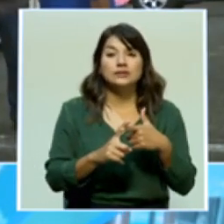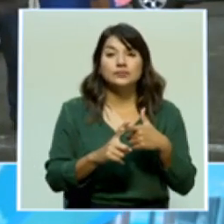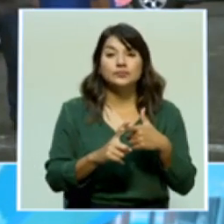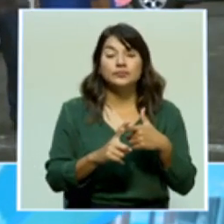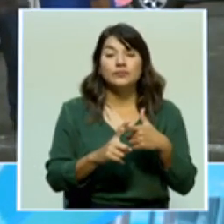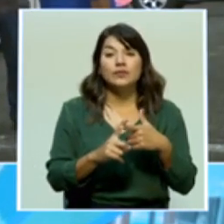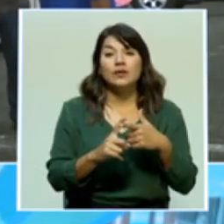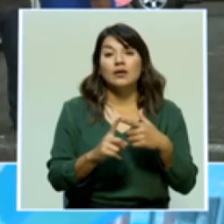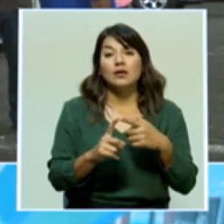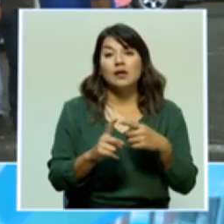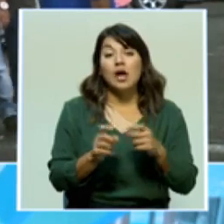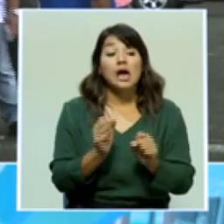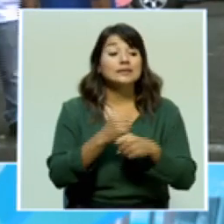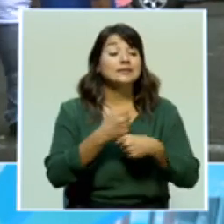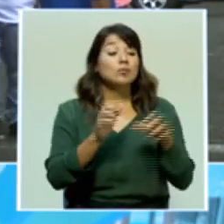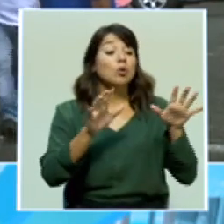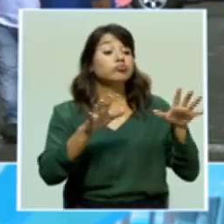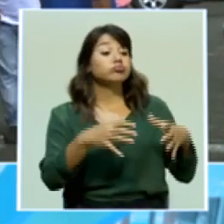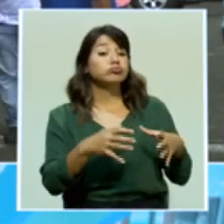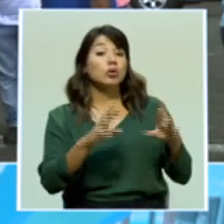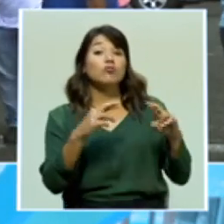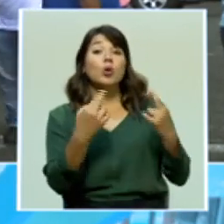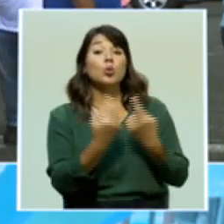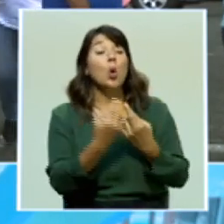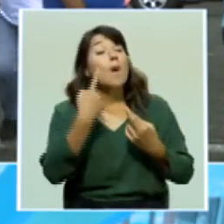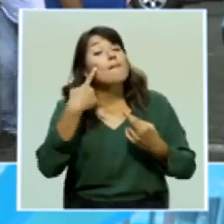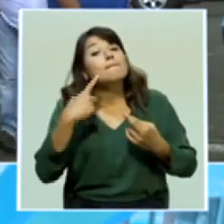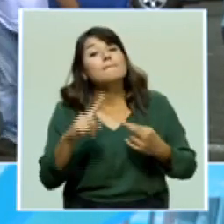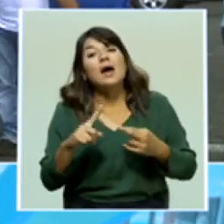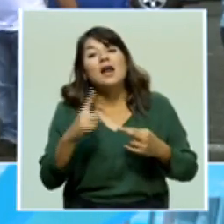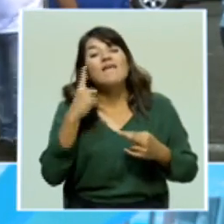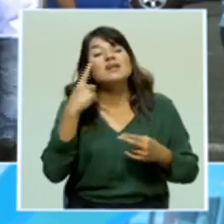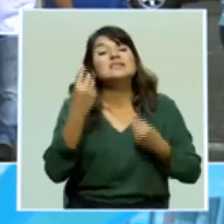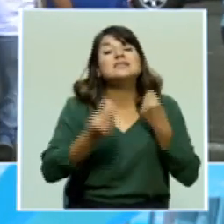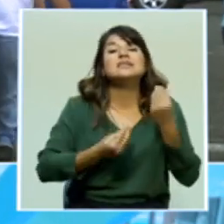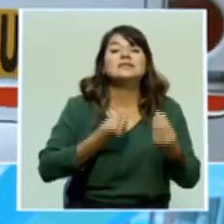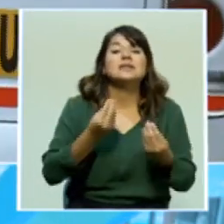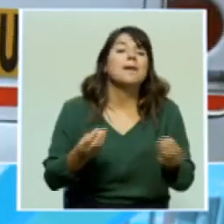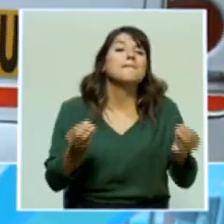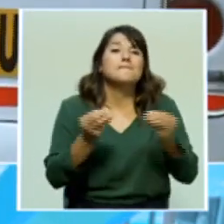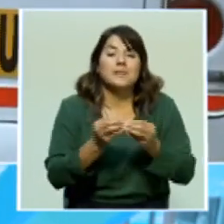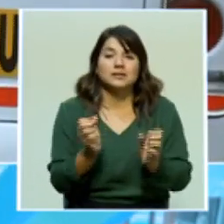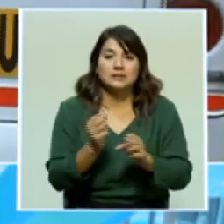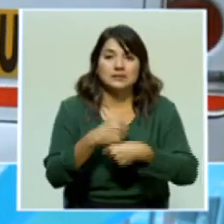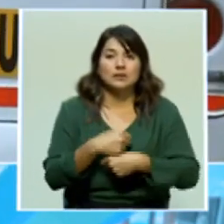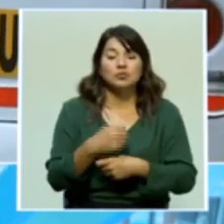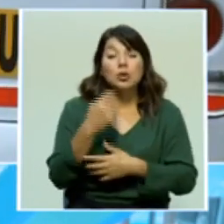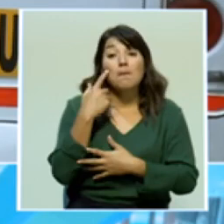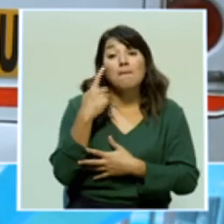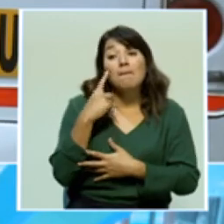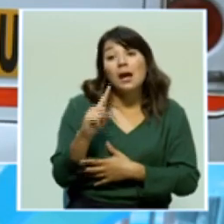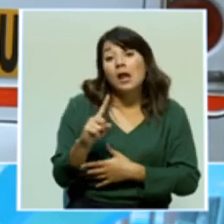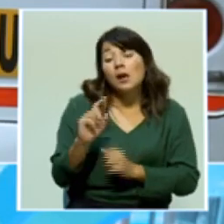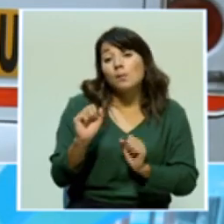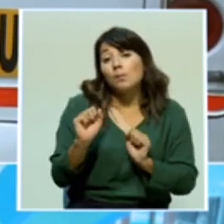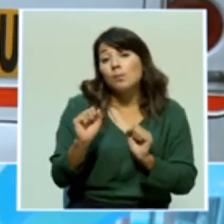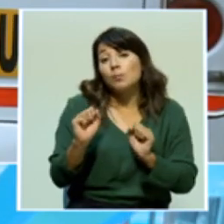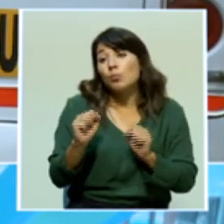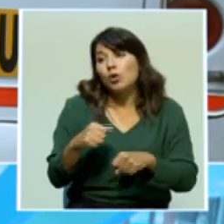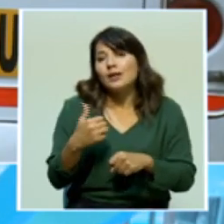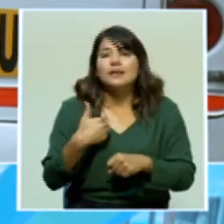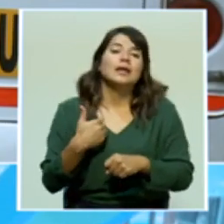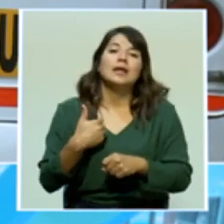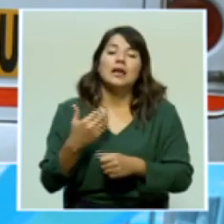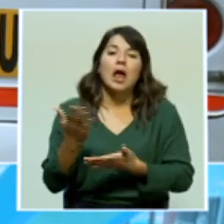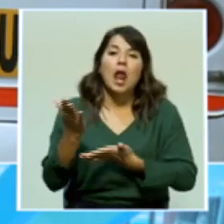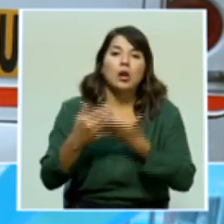haríamos una pequeña reunión para tomar otro tipo de decisiones para esperar algo más fijo, ¿verdad?